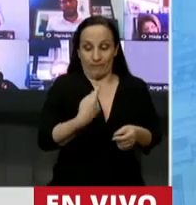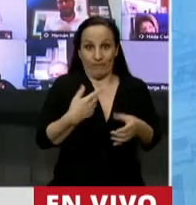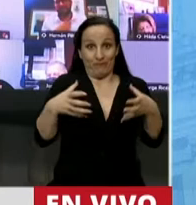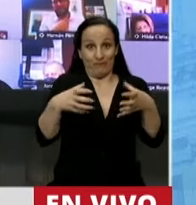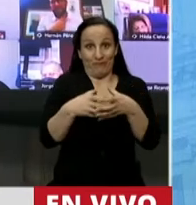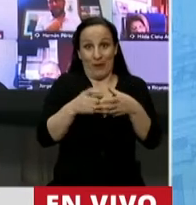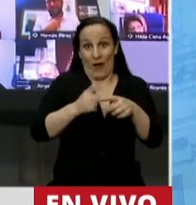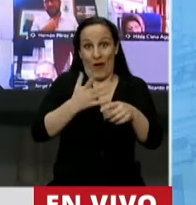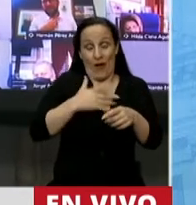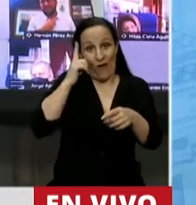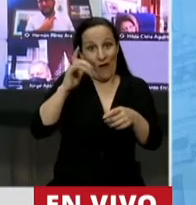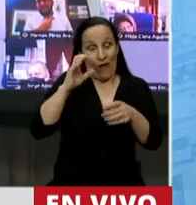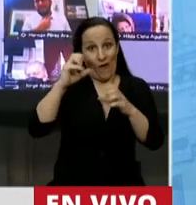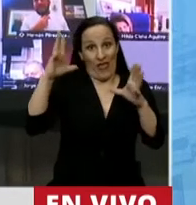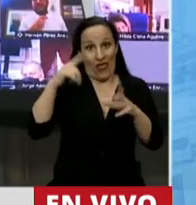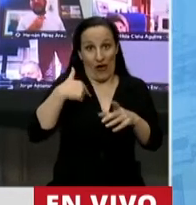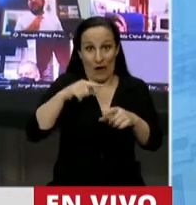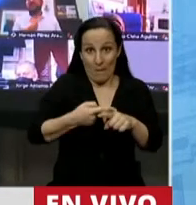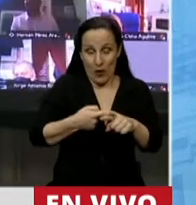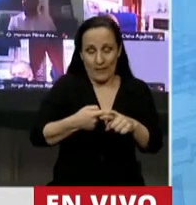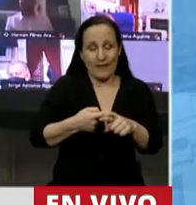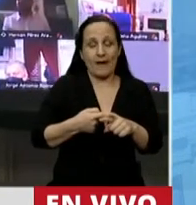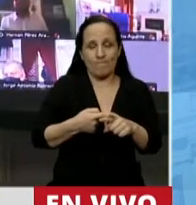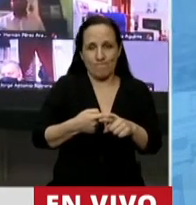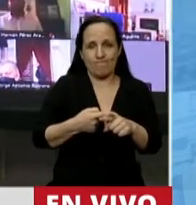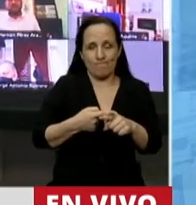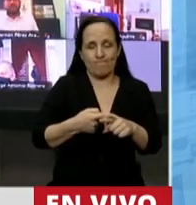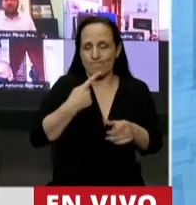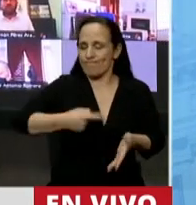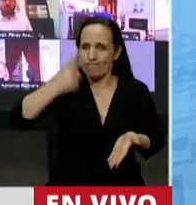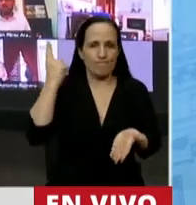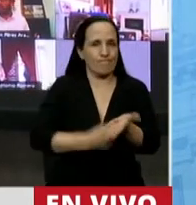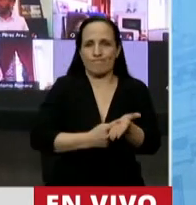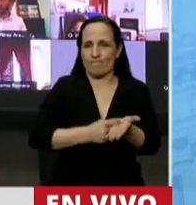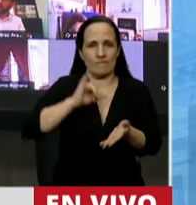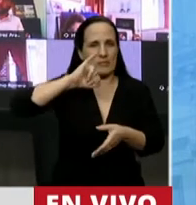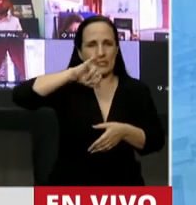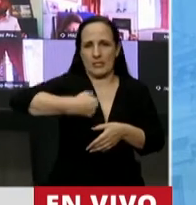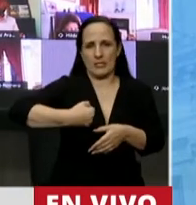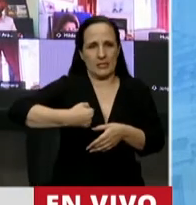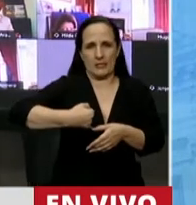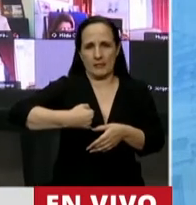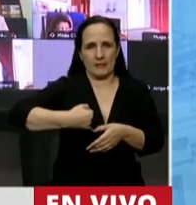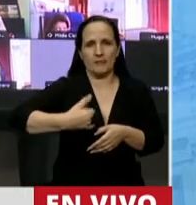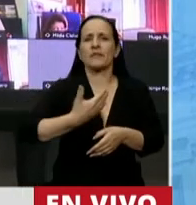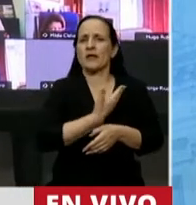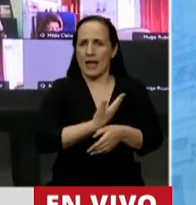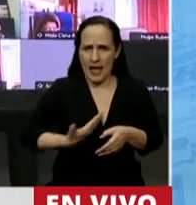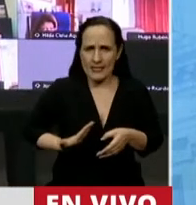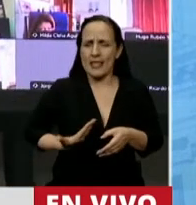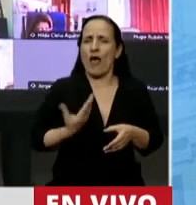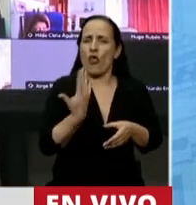política nos llevó a decidir que el Estado tenía que dar un paso adelante para el sostenimiento